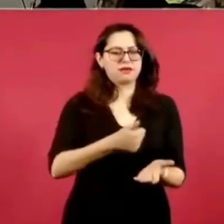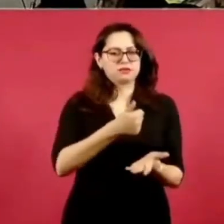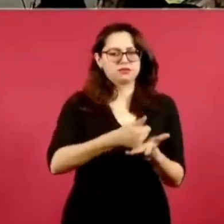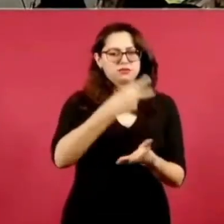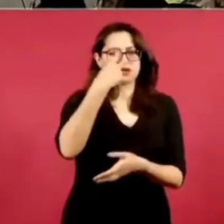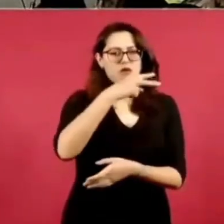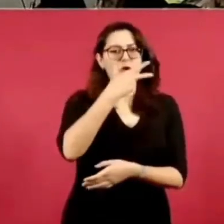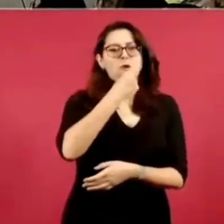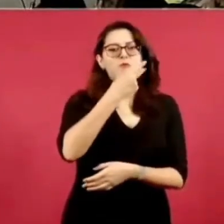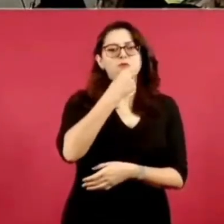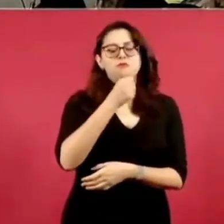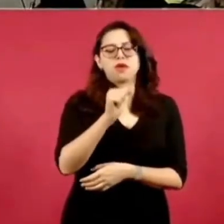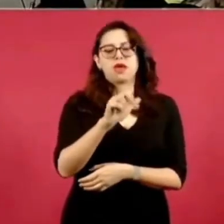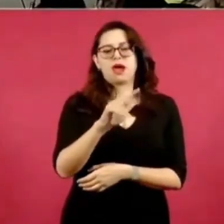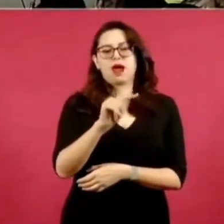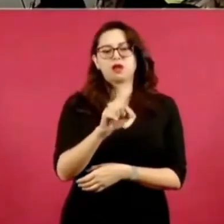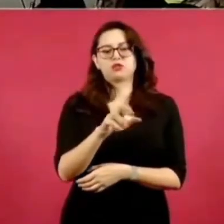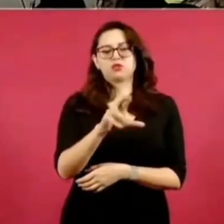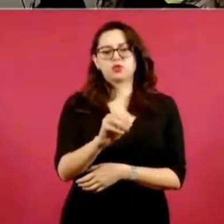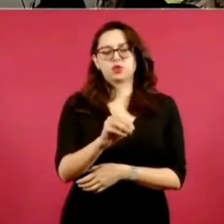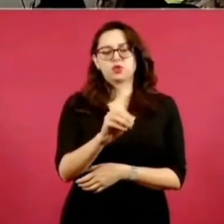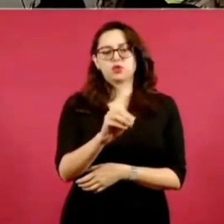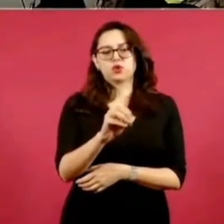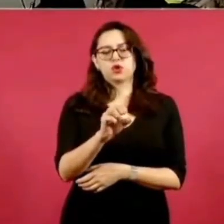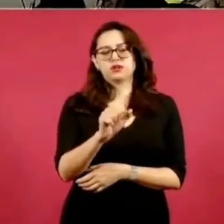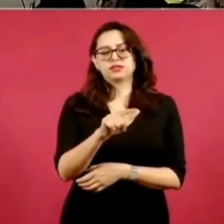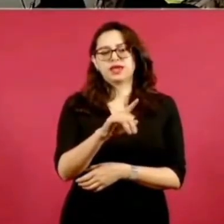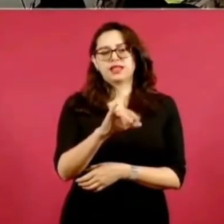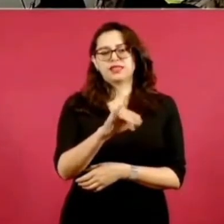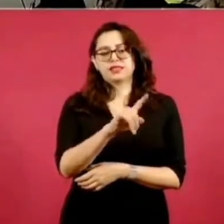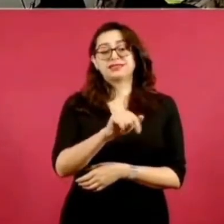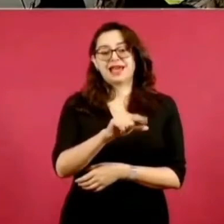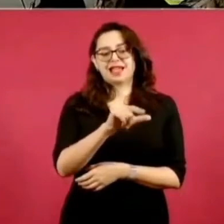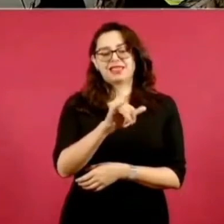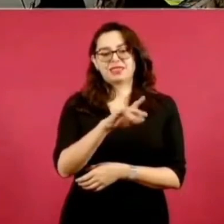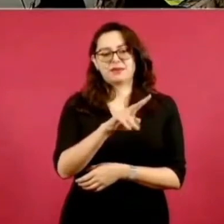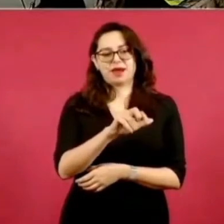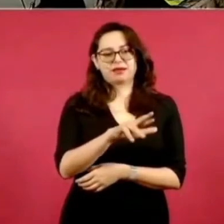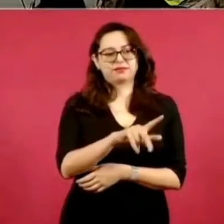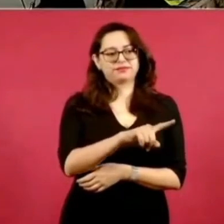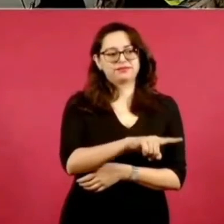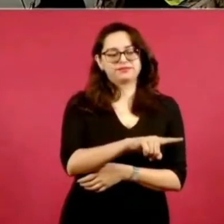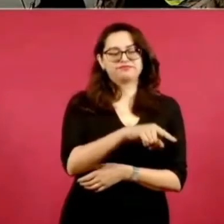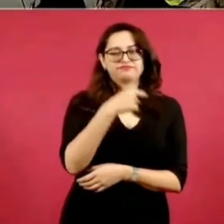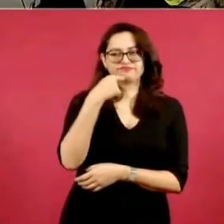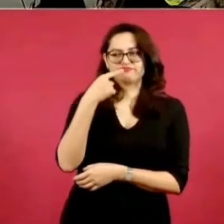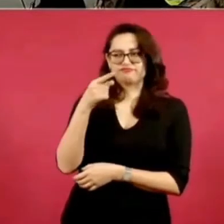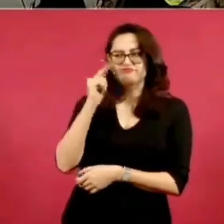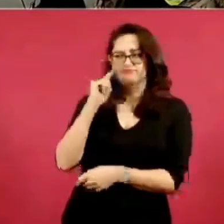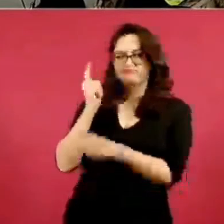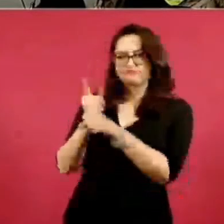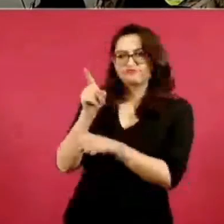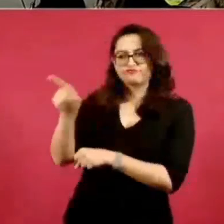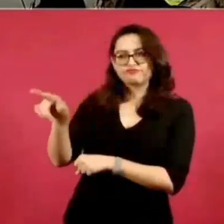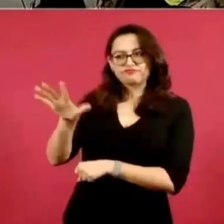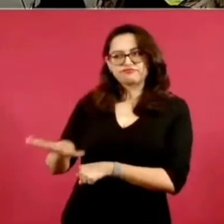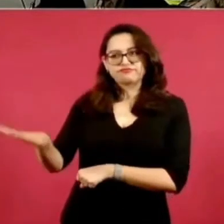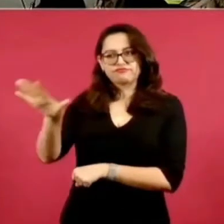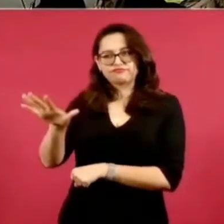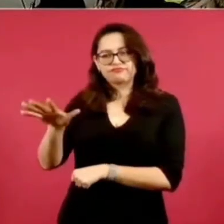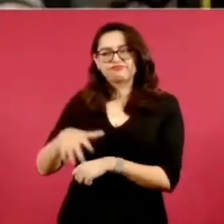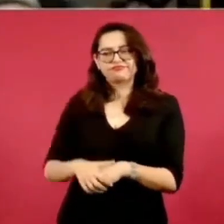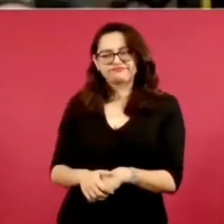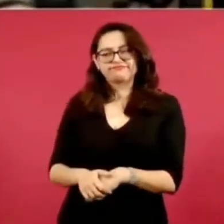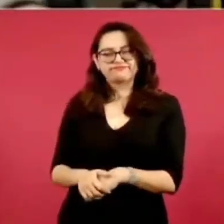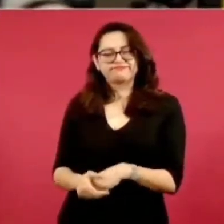corrupción precisamente en este lugar. Hoy es la magistrada presidenta del Tribunal